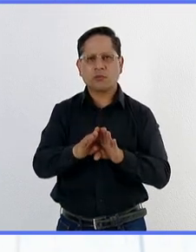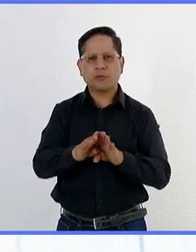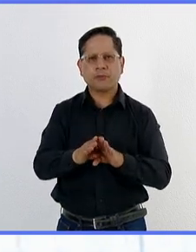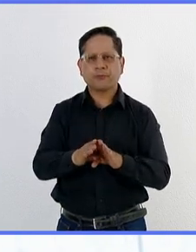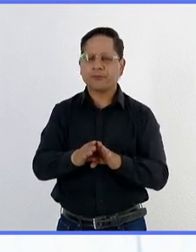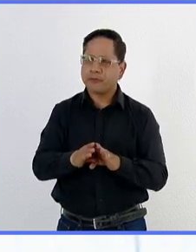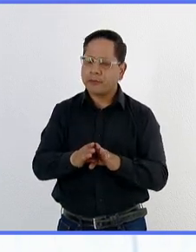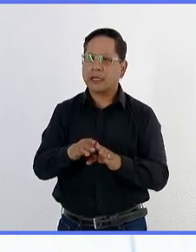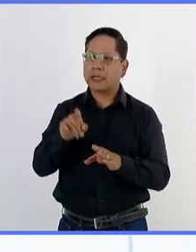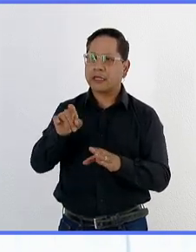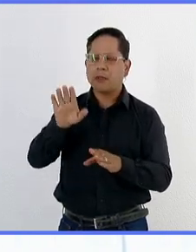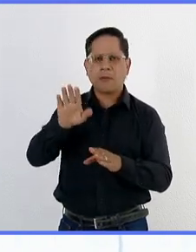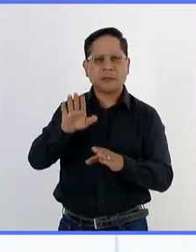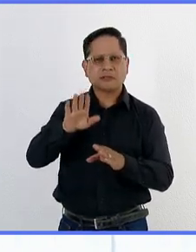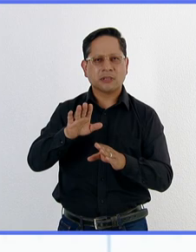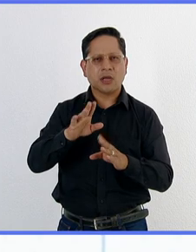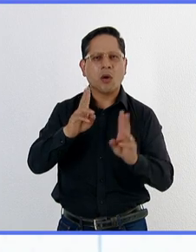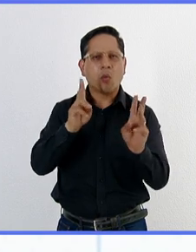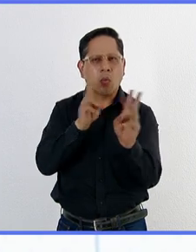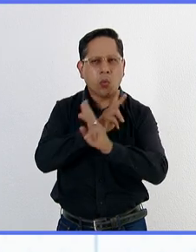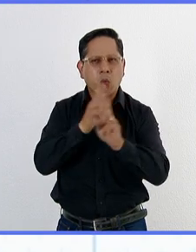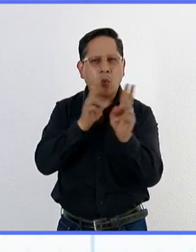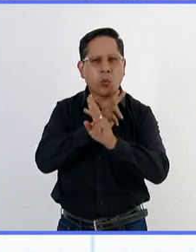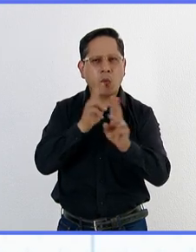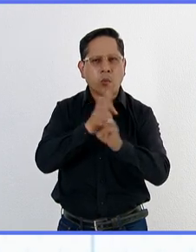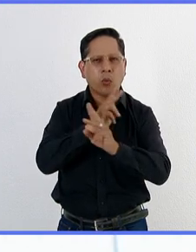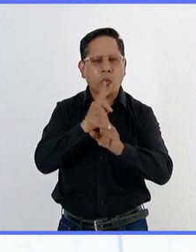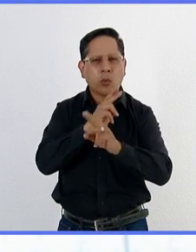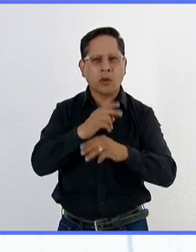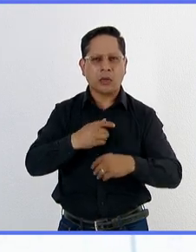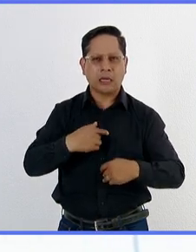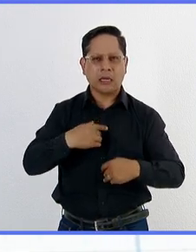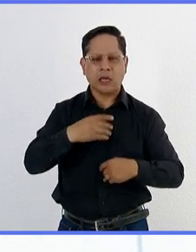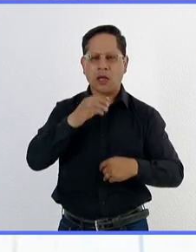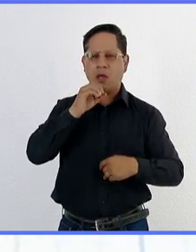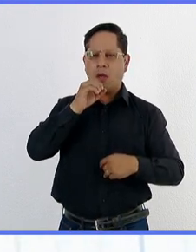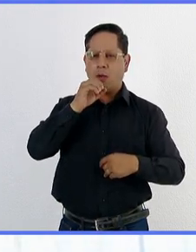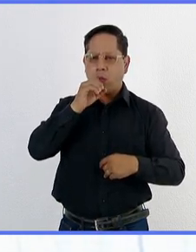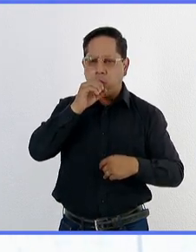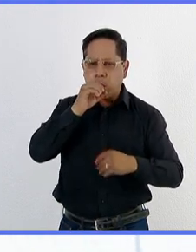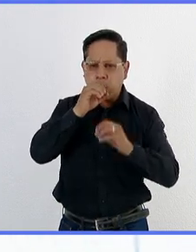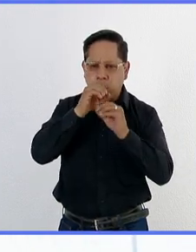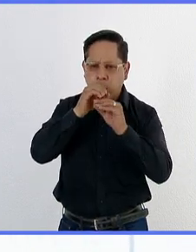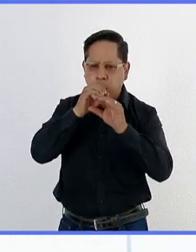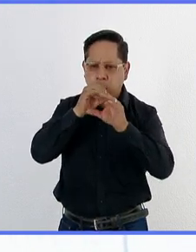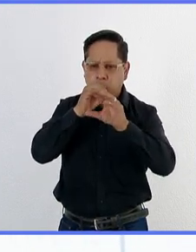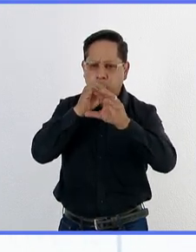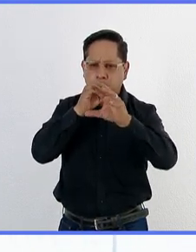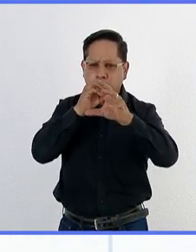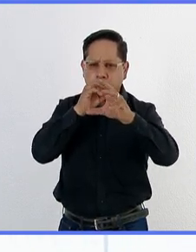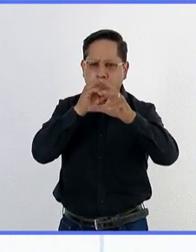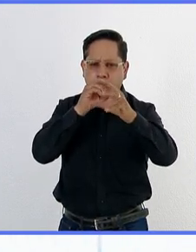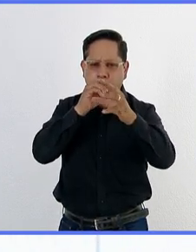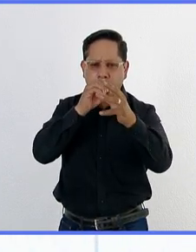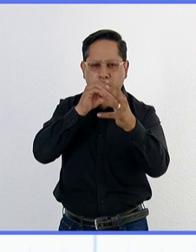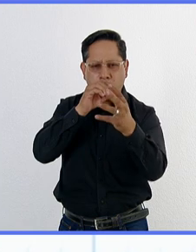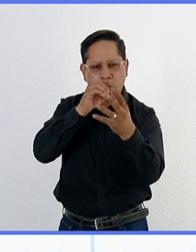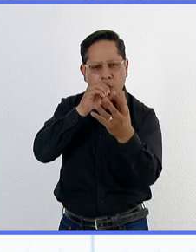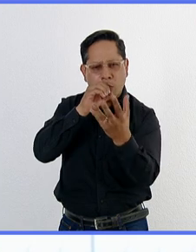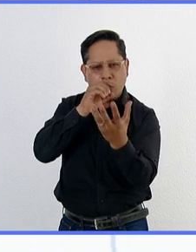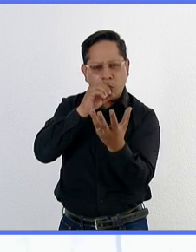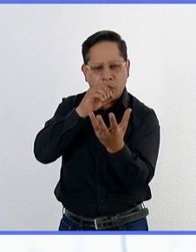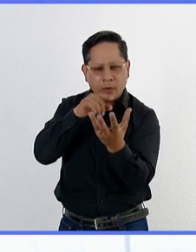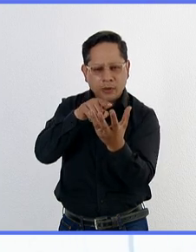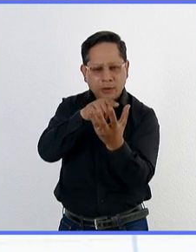Permite el paso del aire desde la persona que está exhalando hacia el equipo. A partir de la línea negra, el equipo dice,